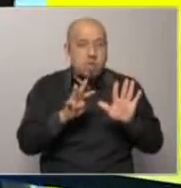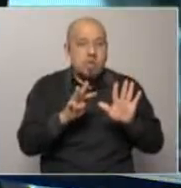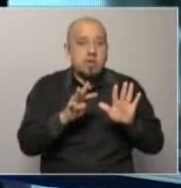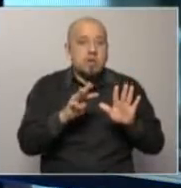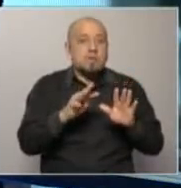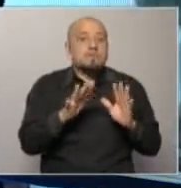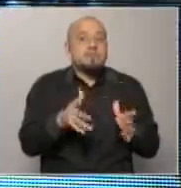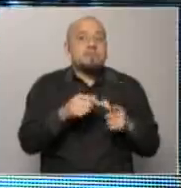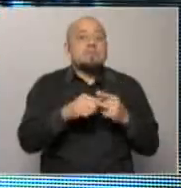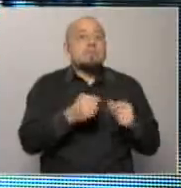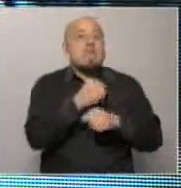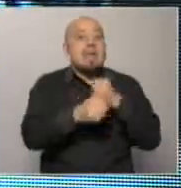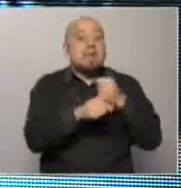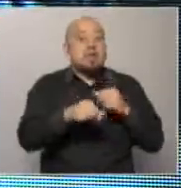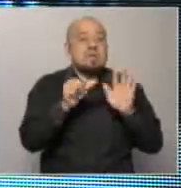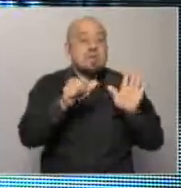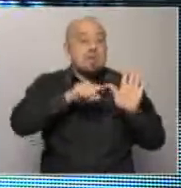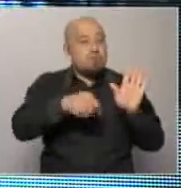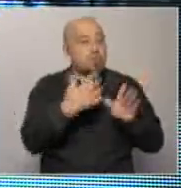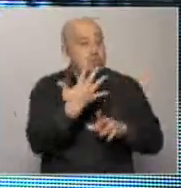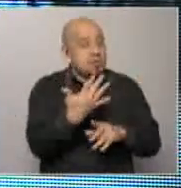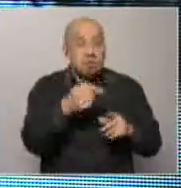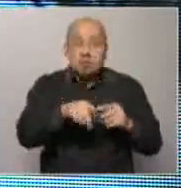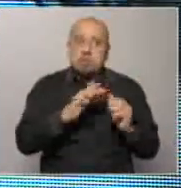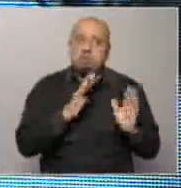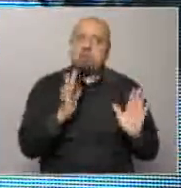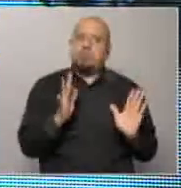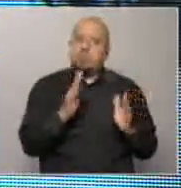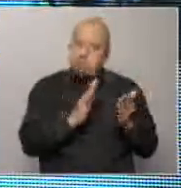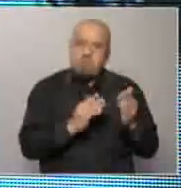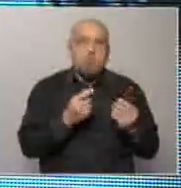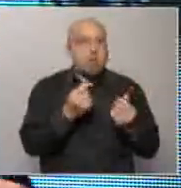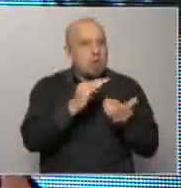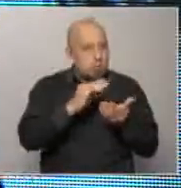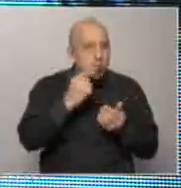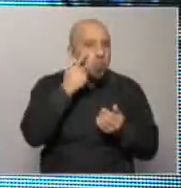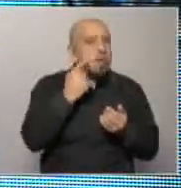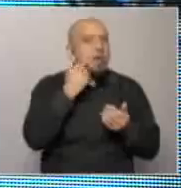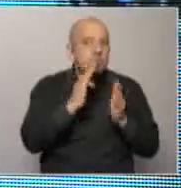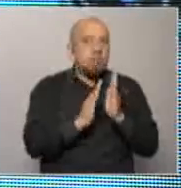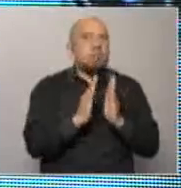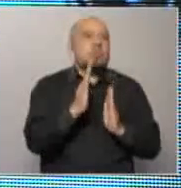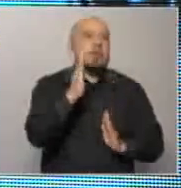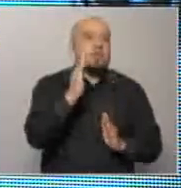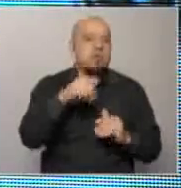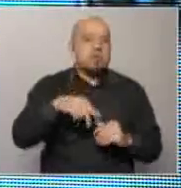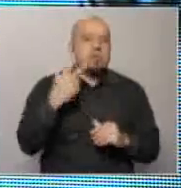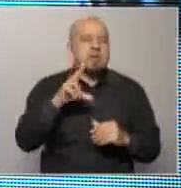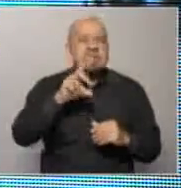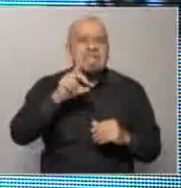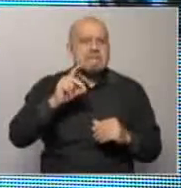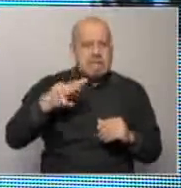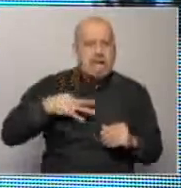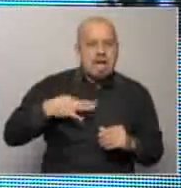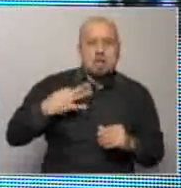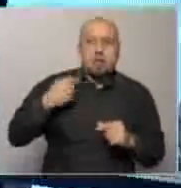5.9 el año va a terminar en 6.5 eso es muy alto en cualquier comparación los últimos 30 y algo de años es el